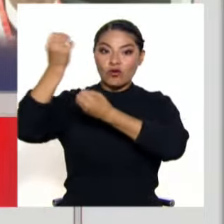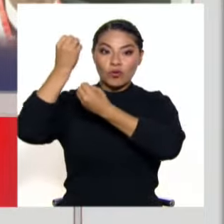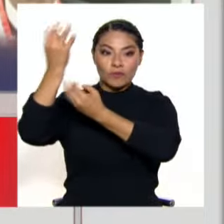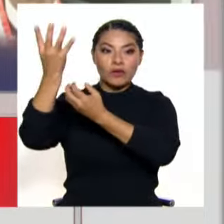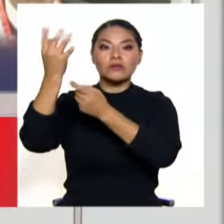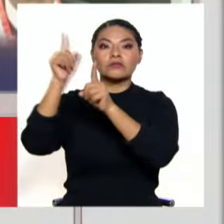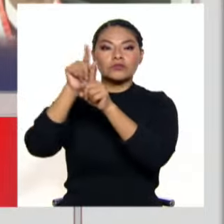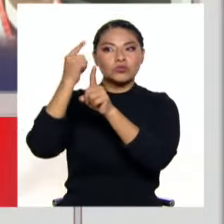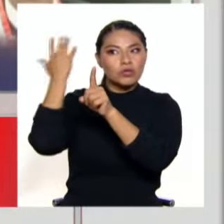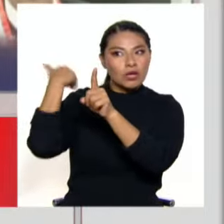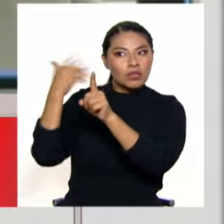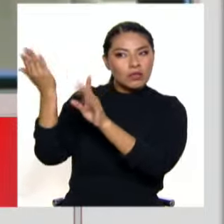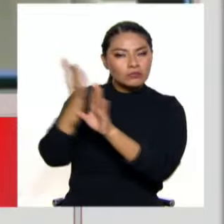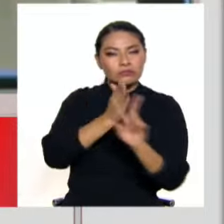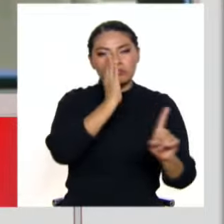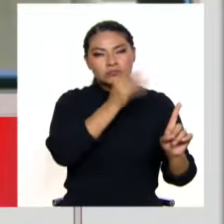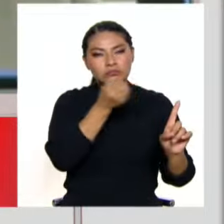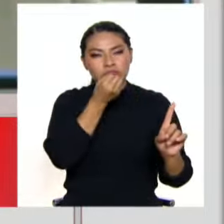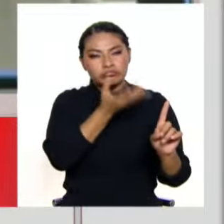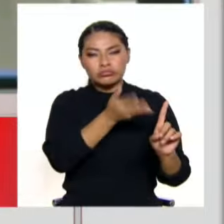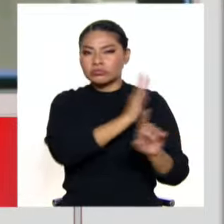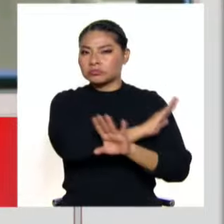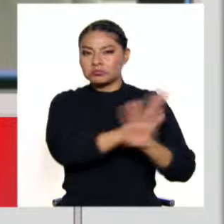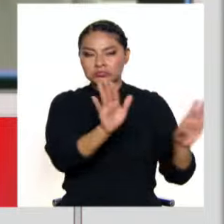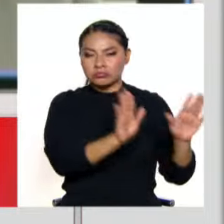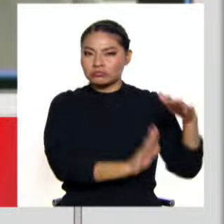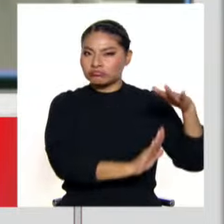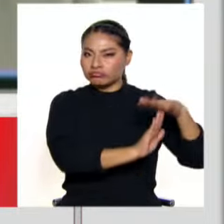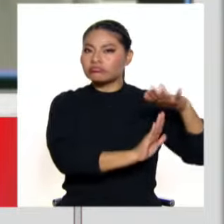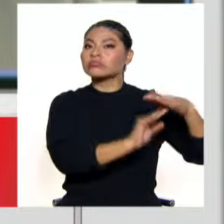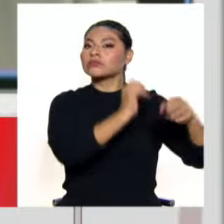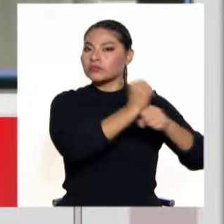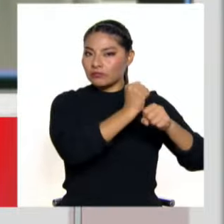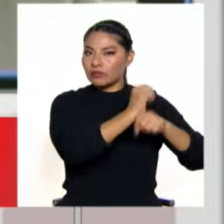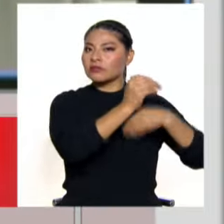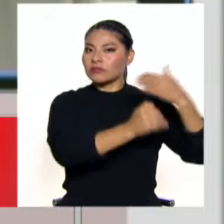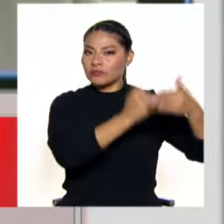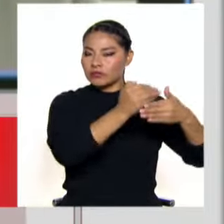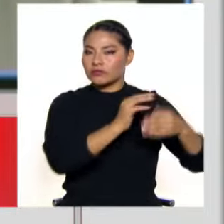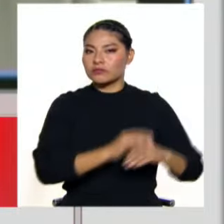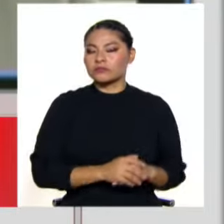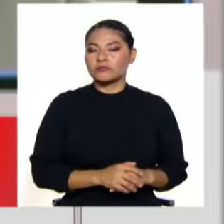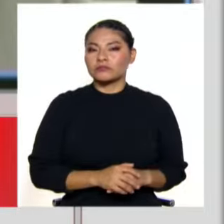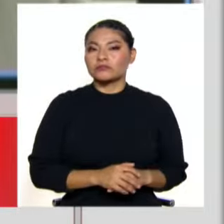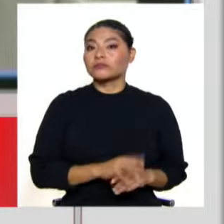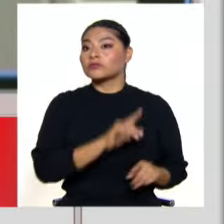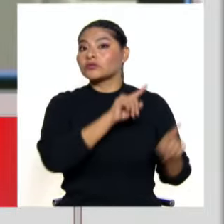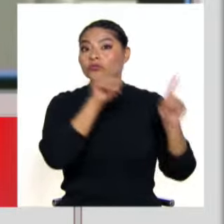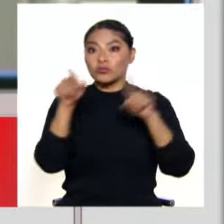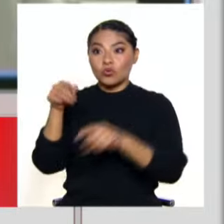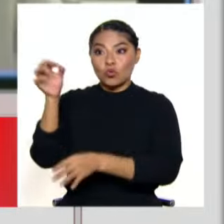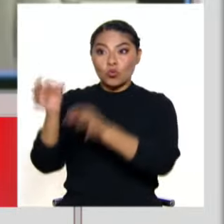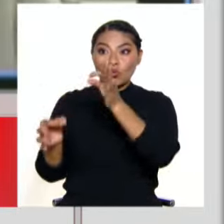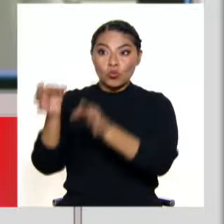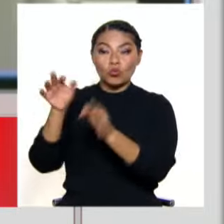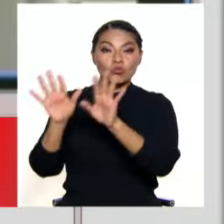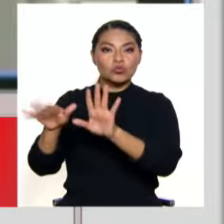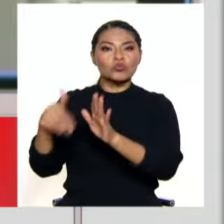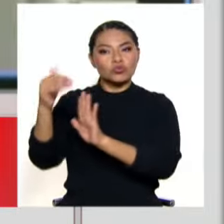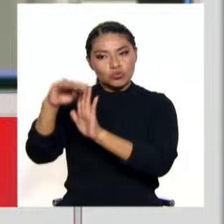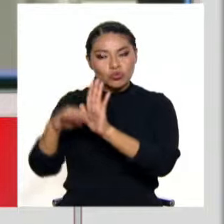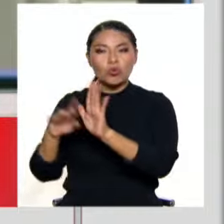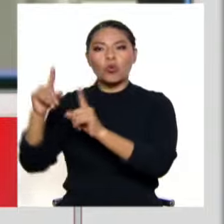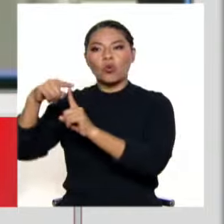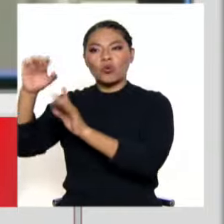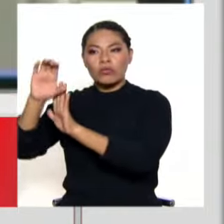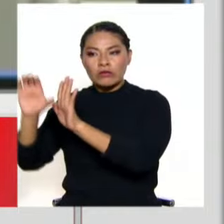persona que estaba inhabilitada para poder ejercer función pública. El Poder Judicial en un órgano constitucional o